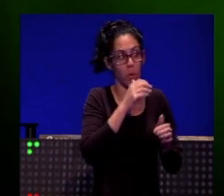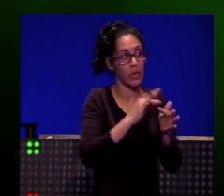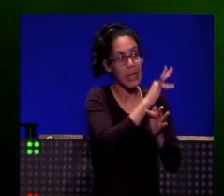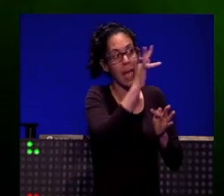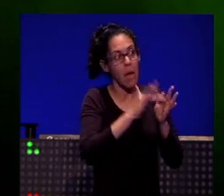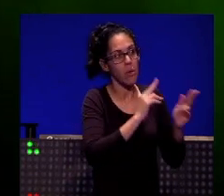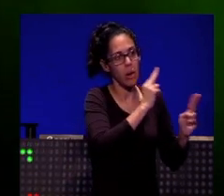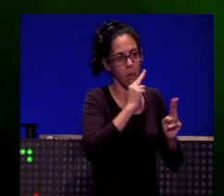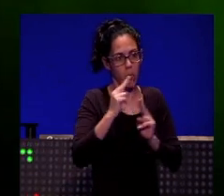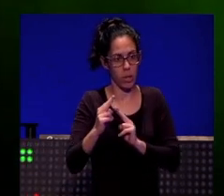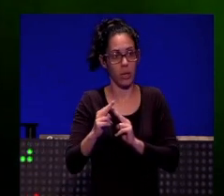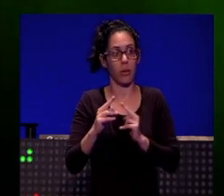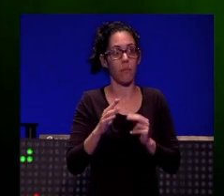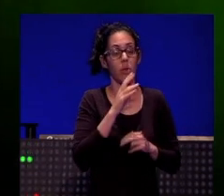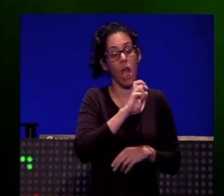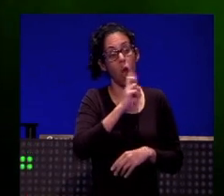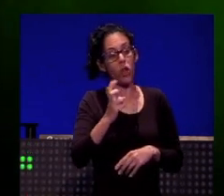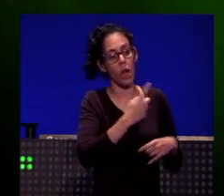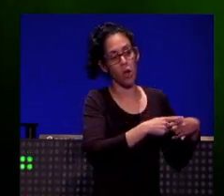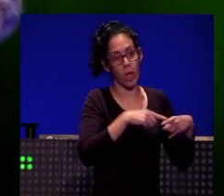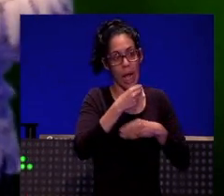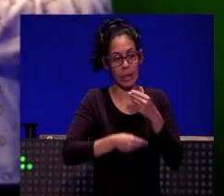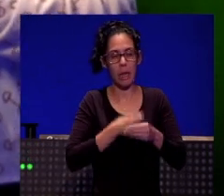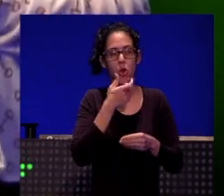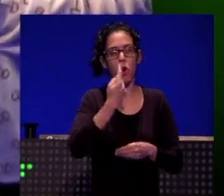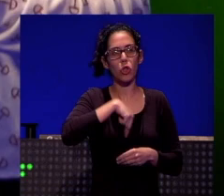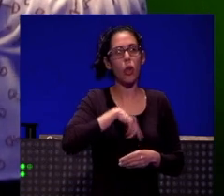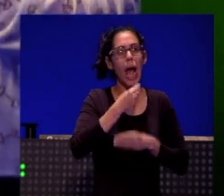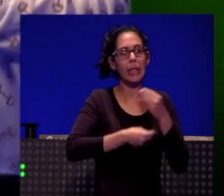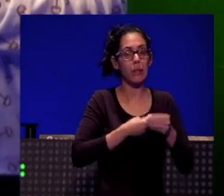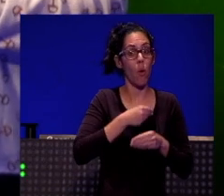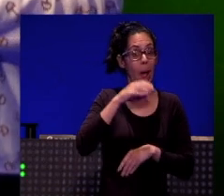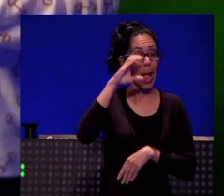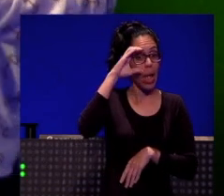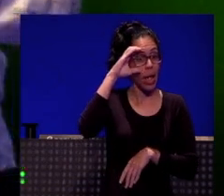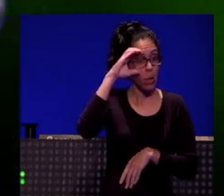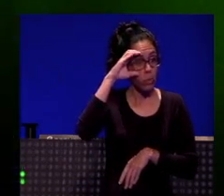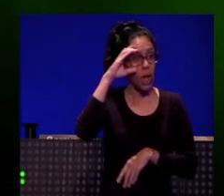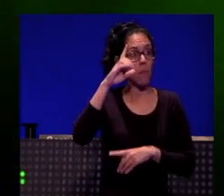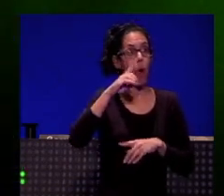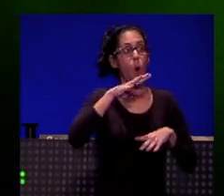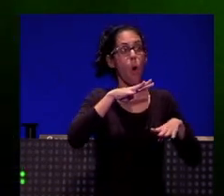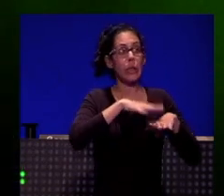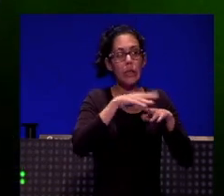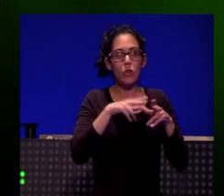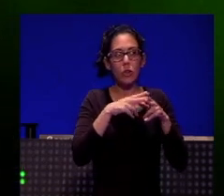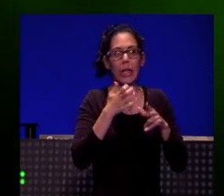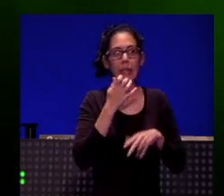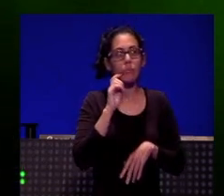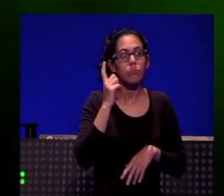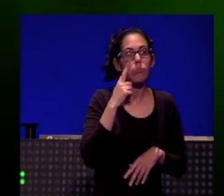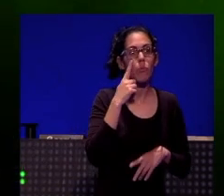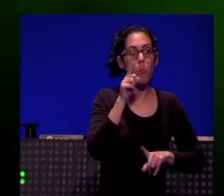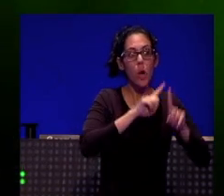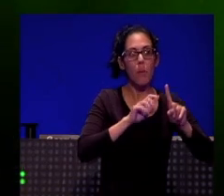mucho más que hacer pero sí que lo que hacemos es escuchar mucho detectamos ruido en redes sociales y sabemos con esa escucha